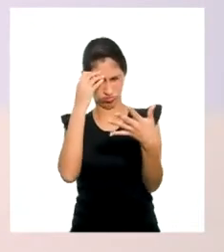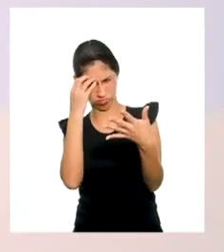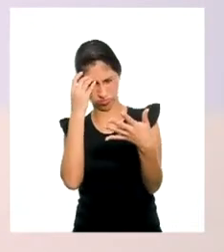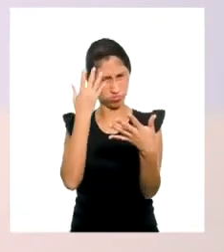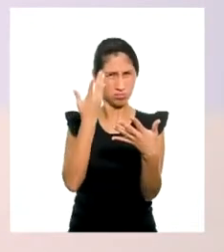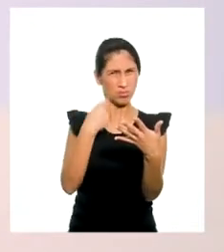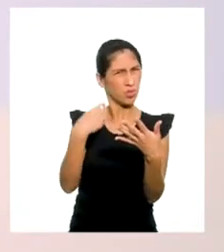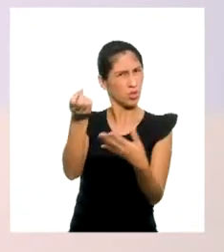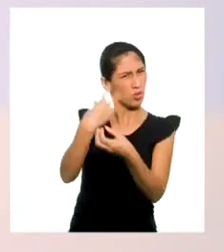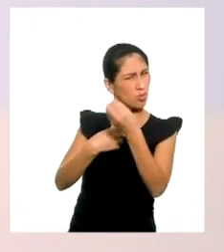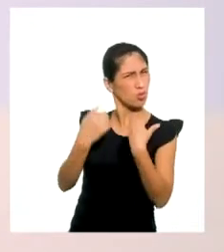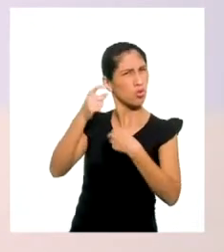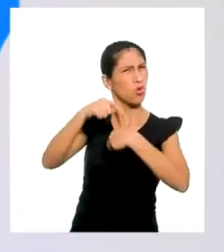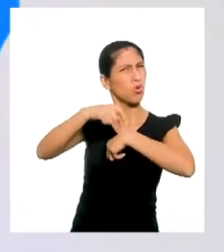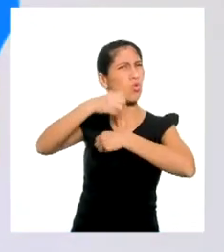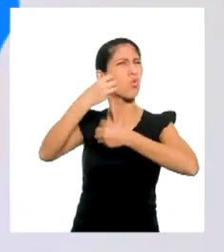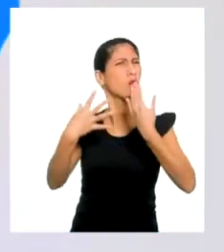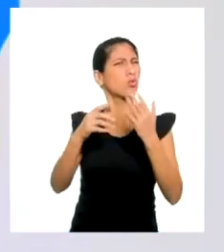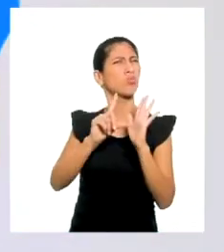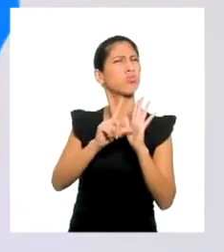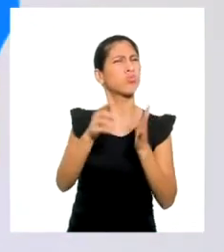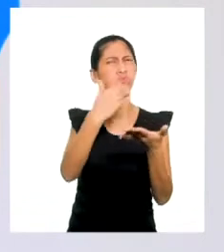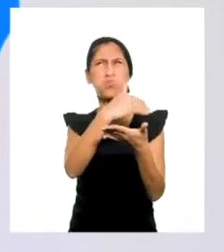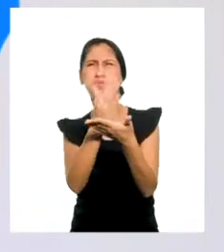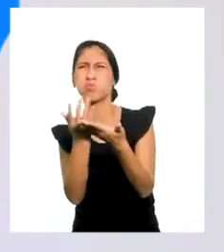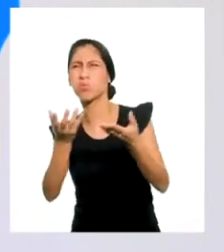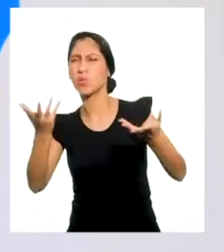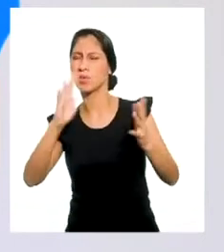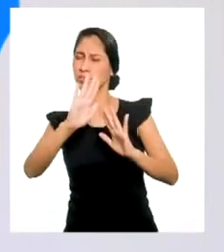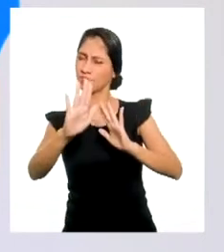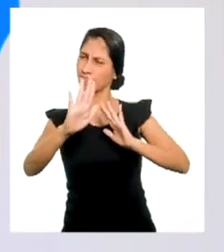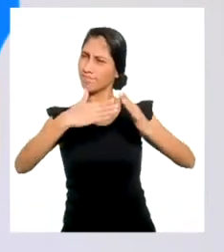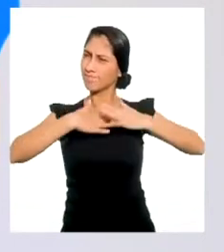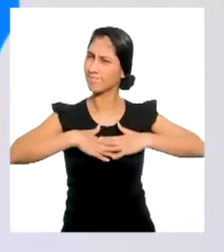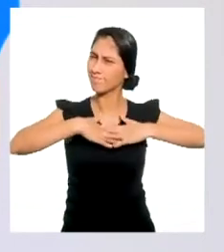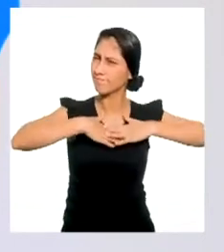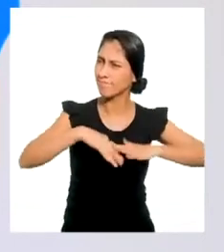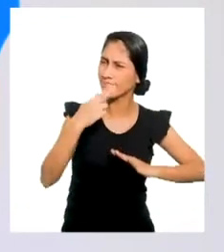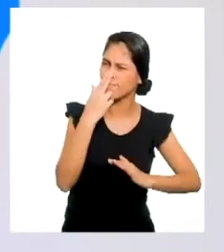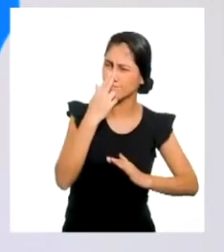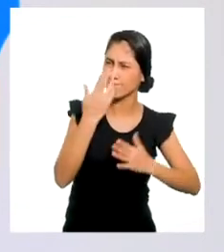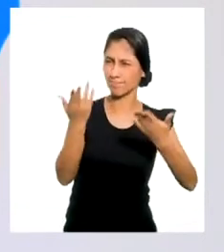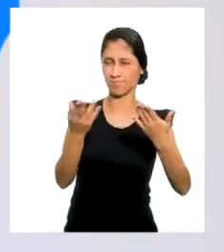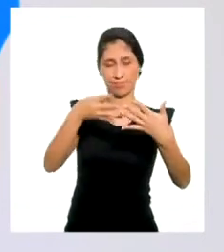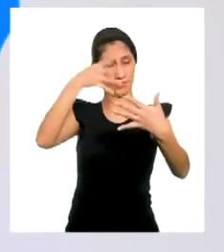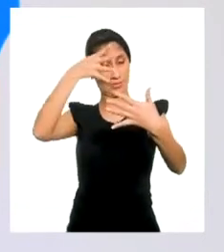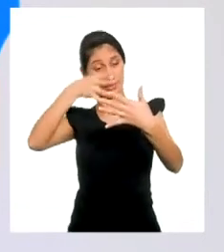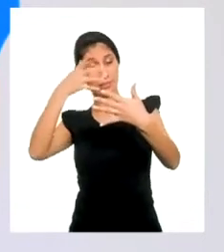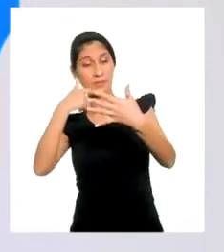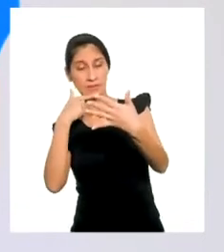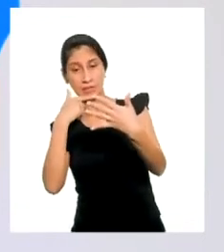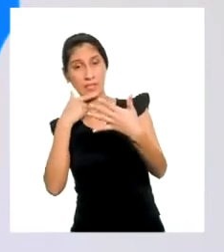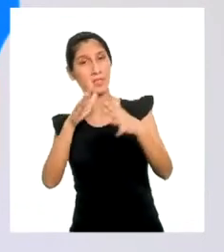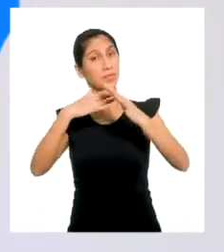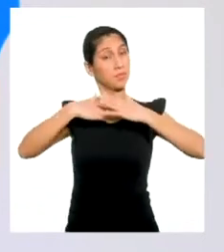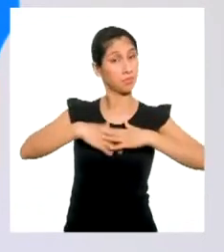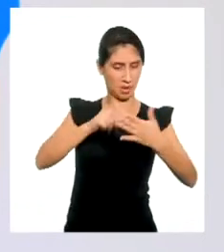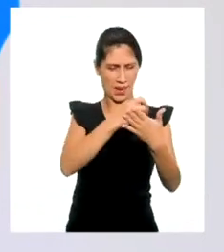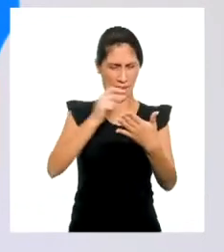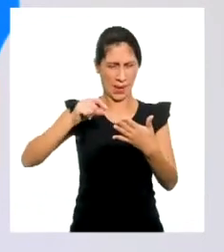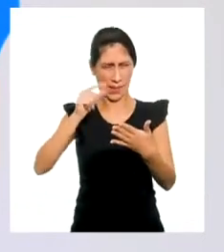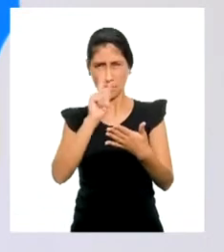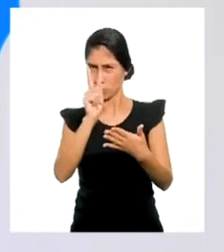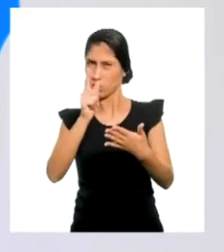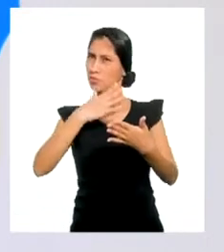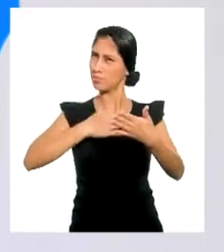¡Y aún no me dices cuánto tiempo va a demorar! Paciencia, tocinito. Los cálculos hay que hacerlos con calma para evitar